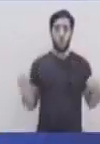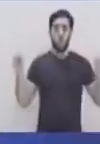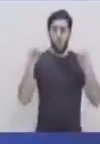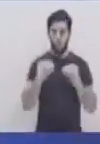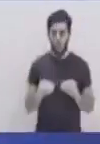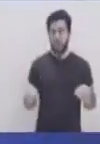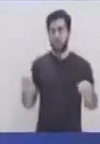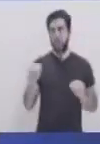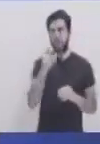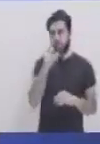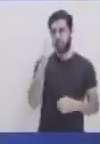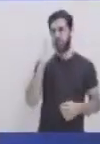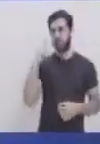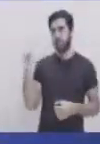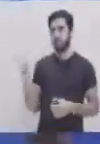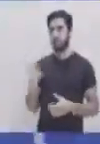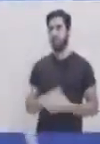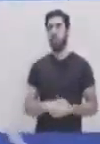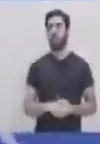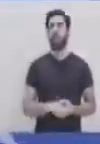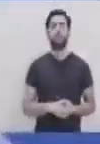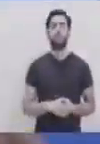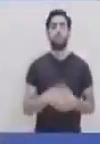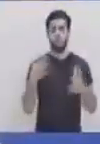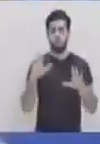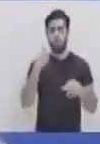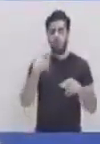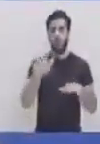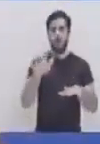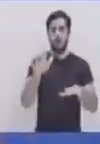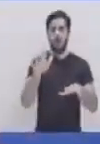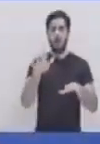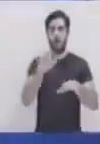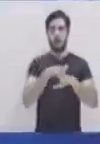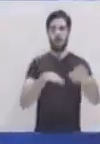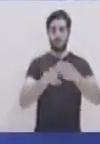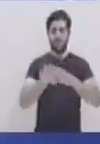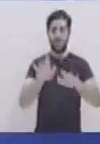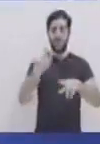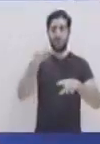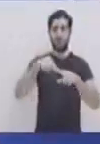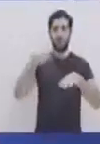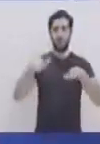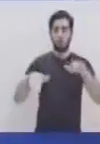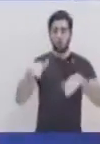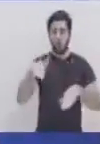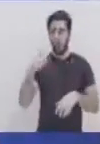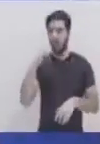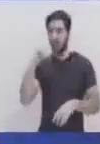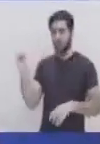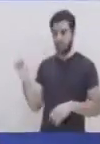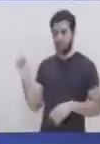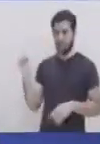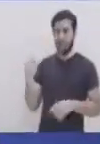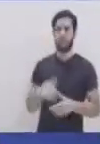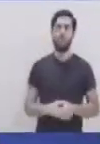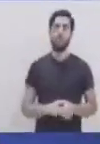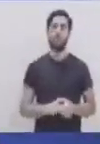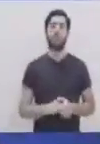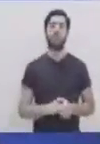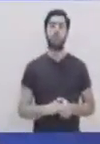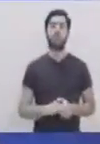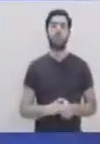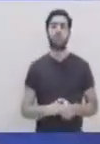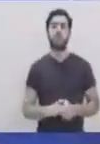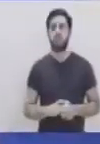sigo de mi movilidad articular voy tocando talones de modo que